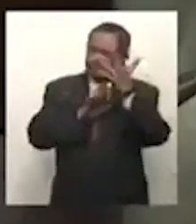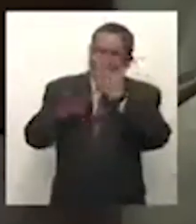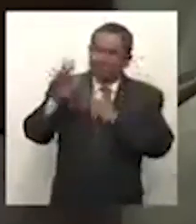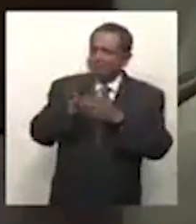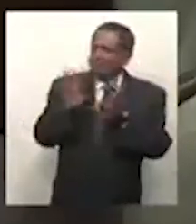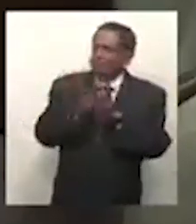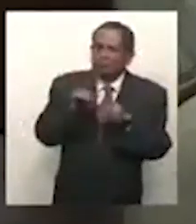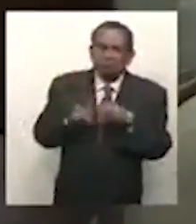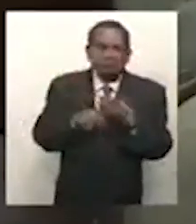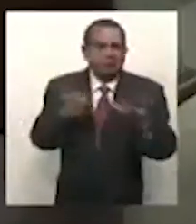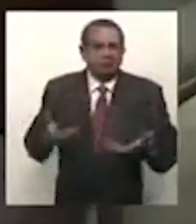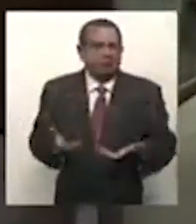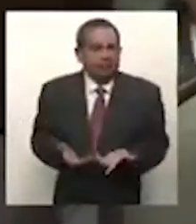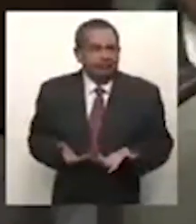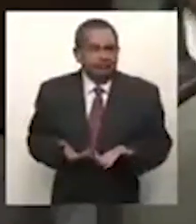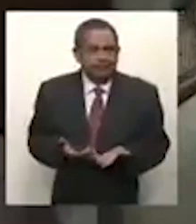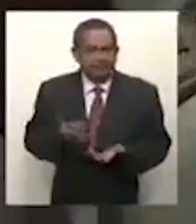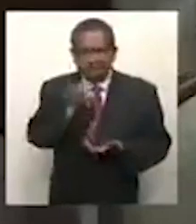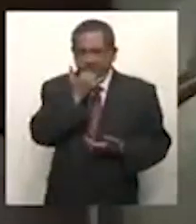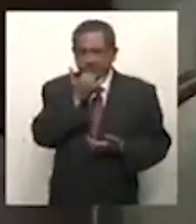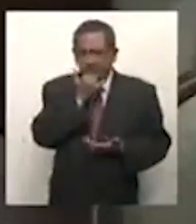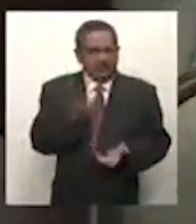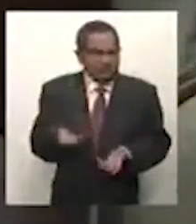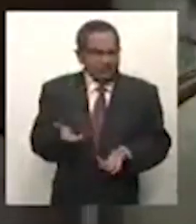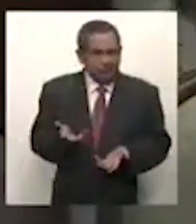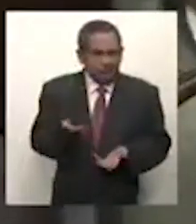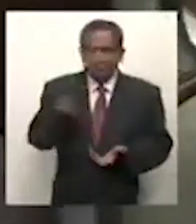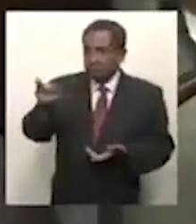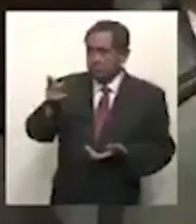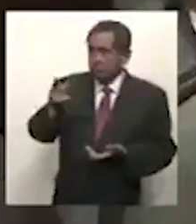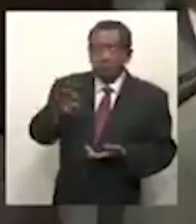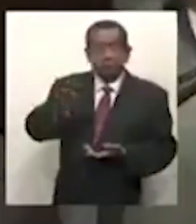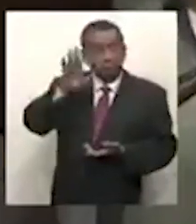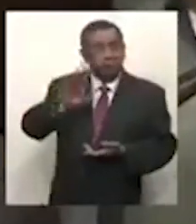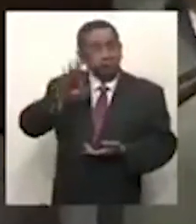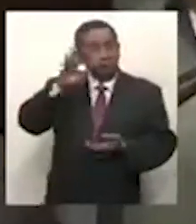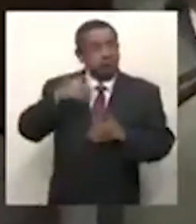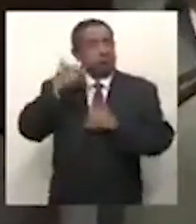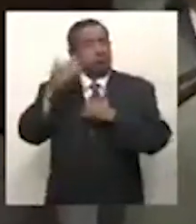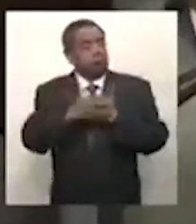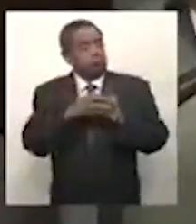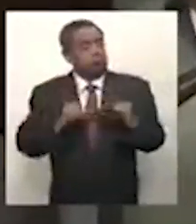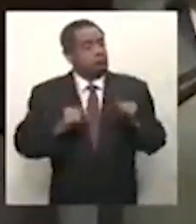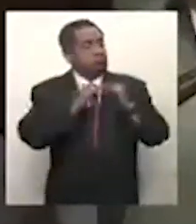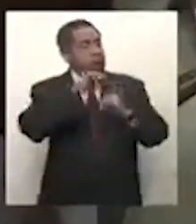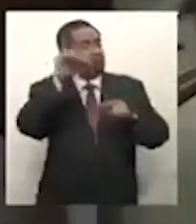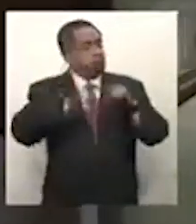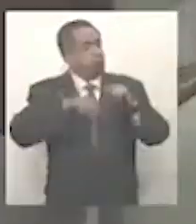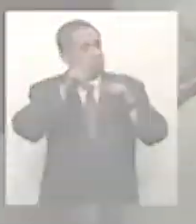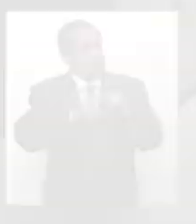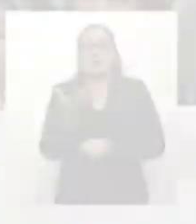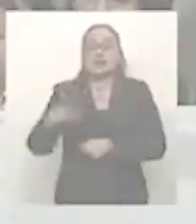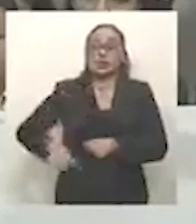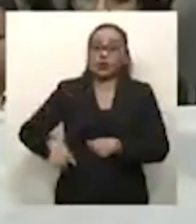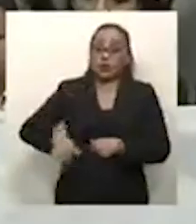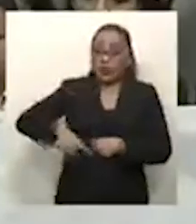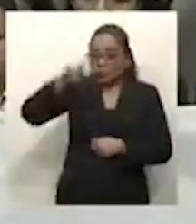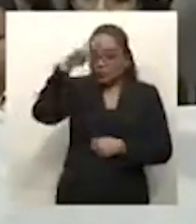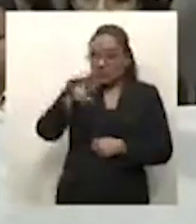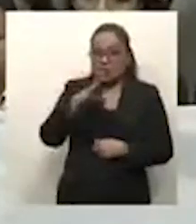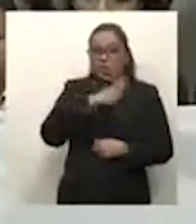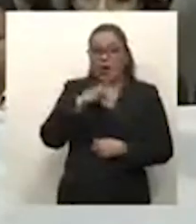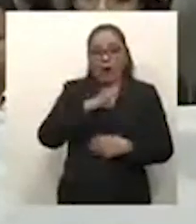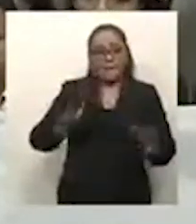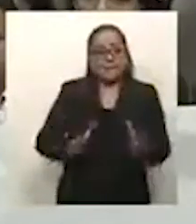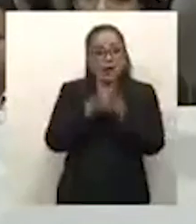procesos, puede concluir en la demolición de las instituciones. Lo